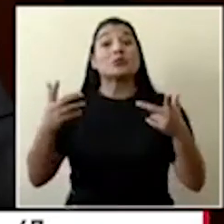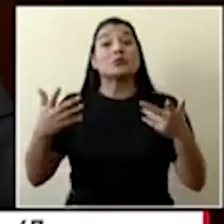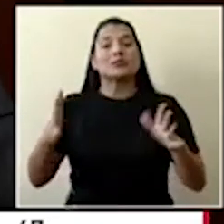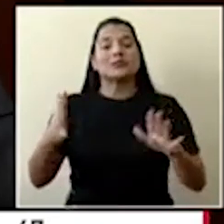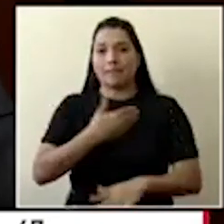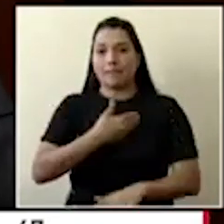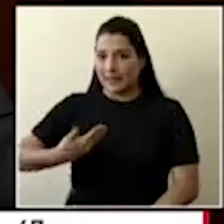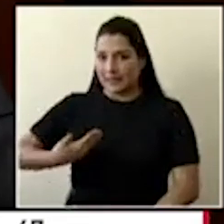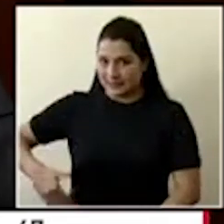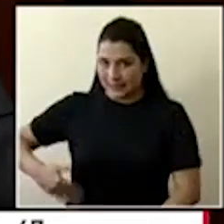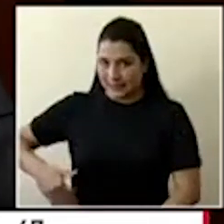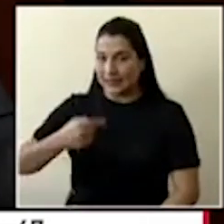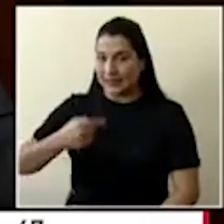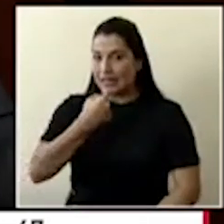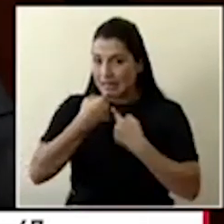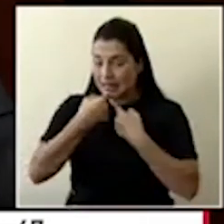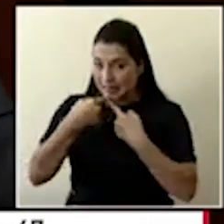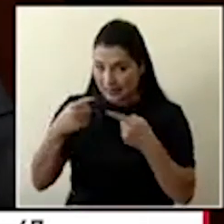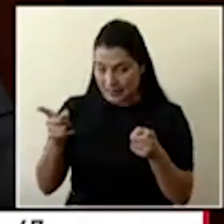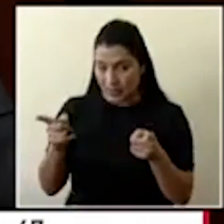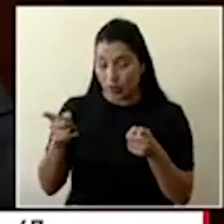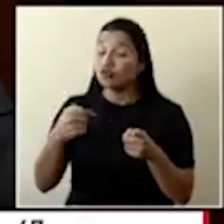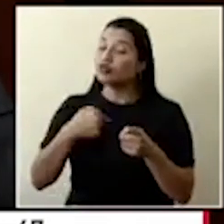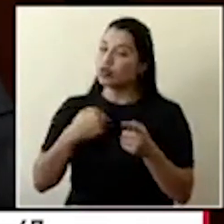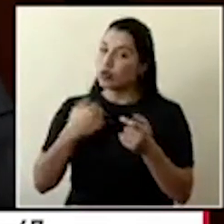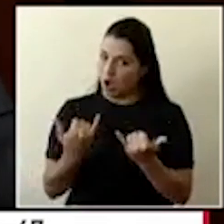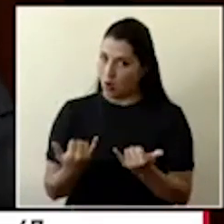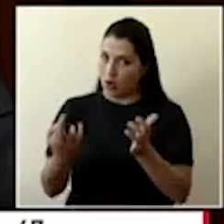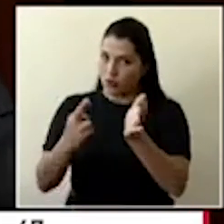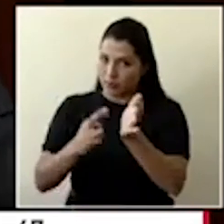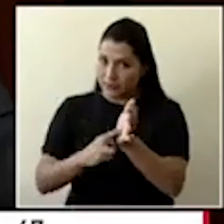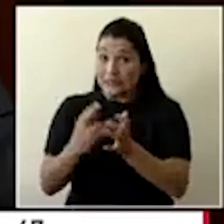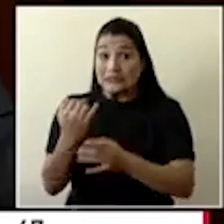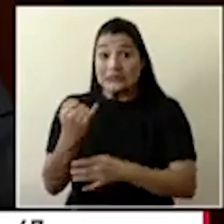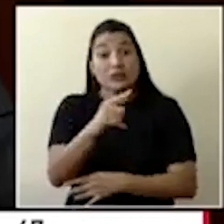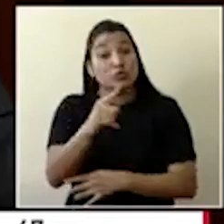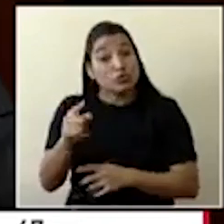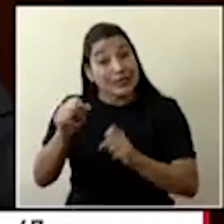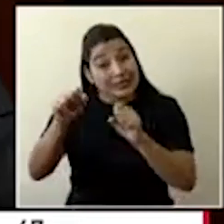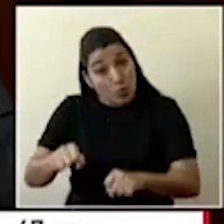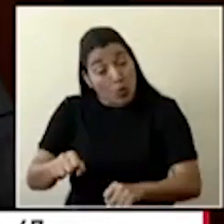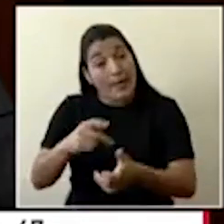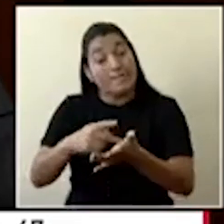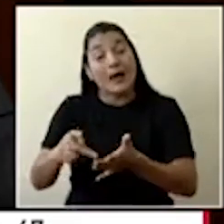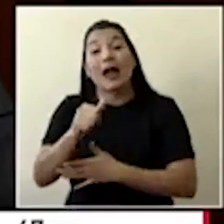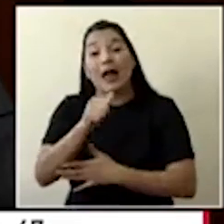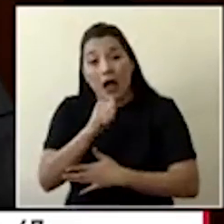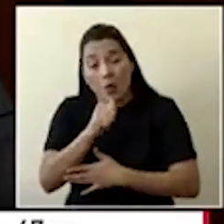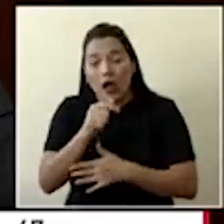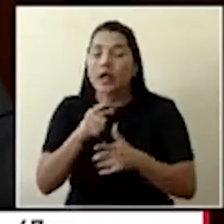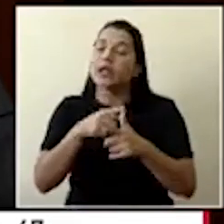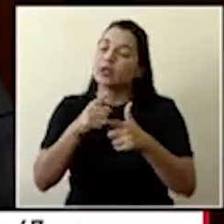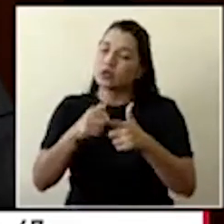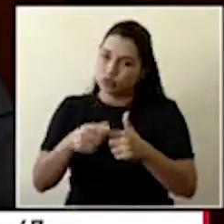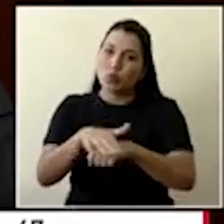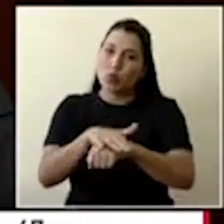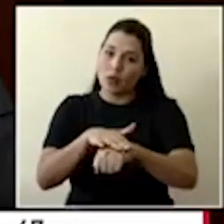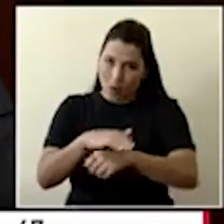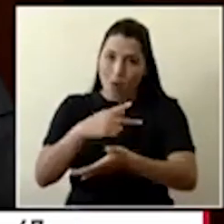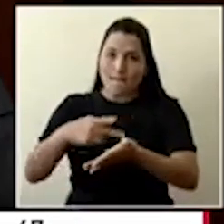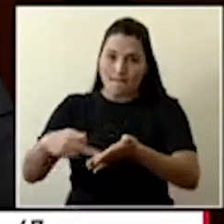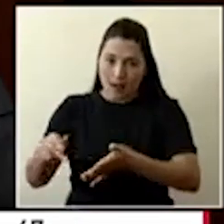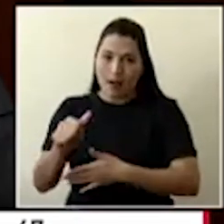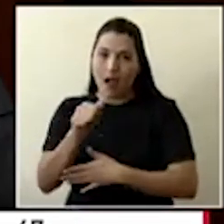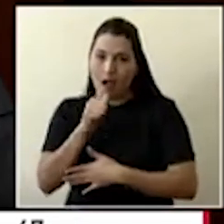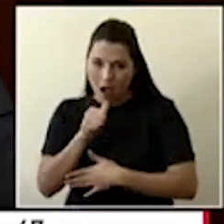y en este momento yo retomo de que los que puedan pagar, por favor, háganlo. Y especialmente en las